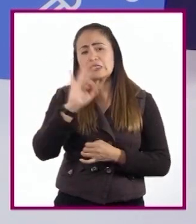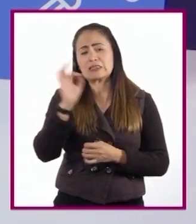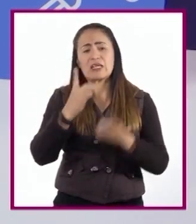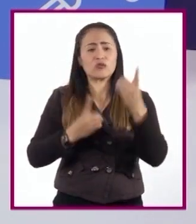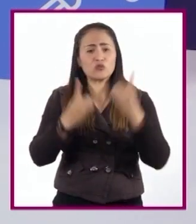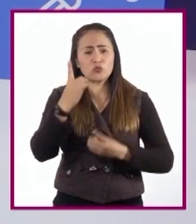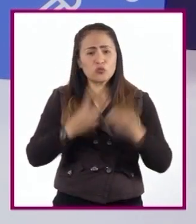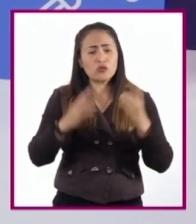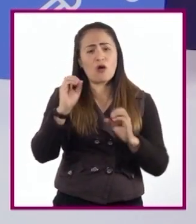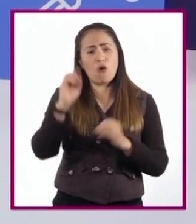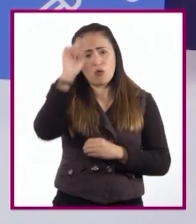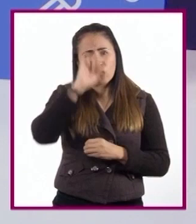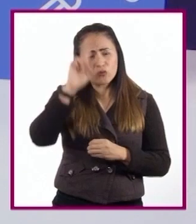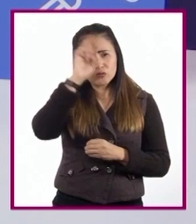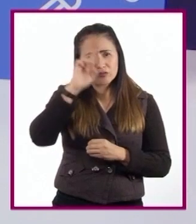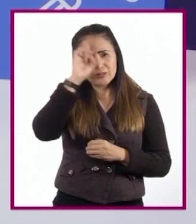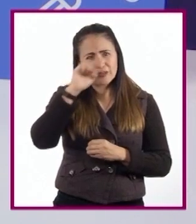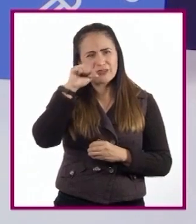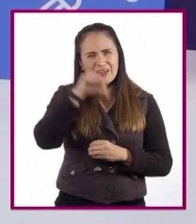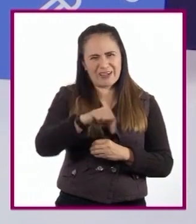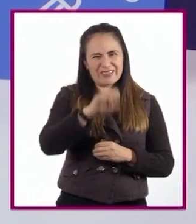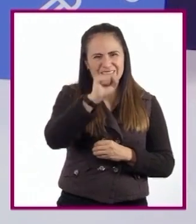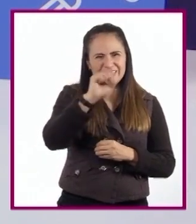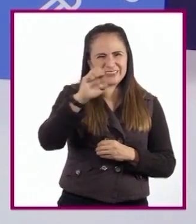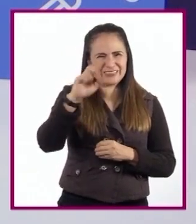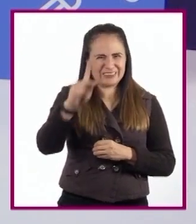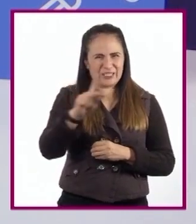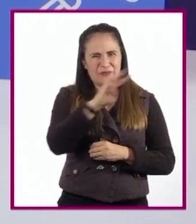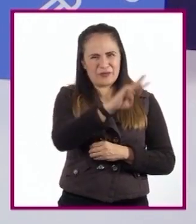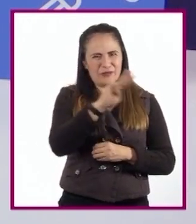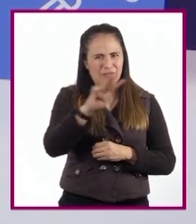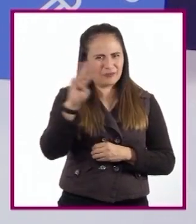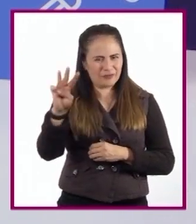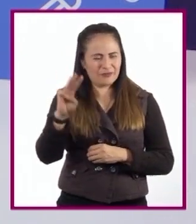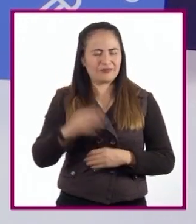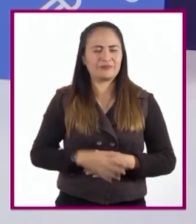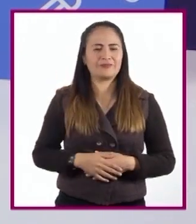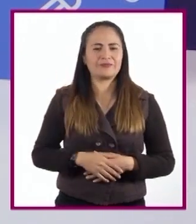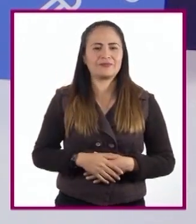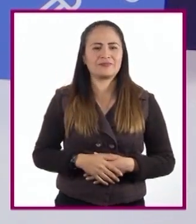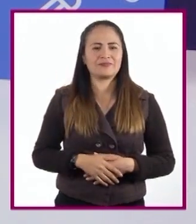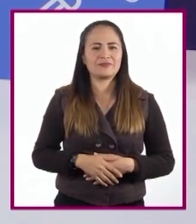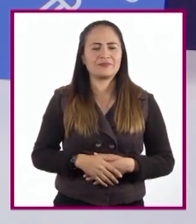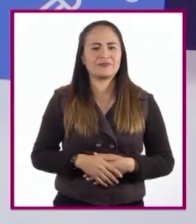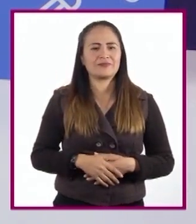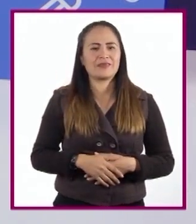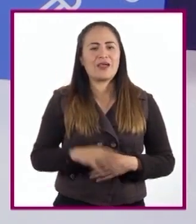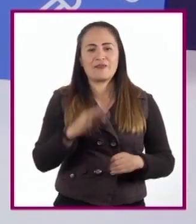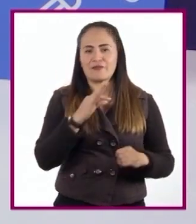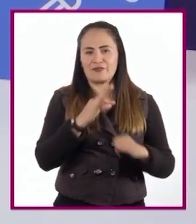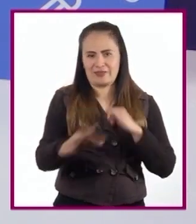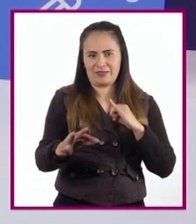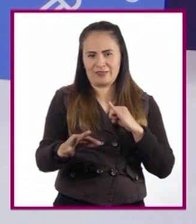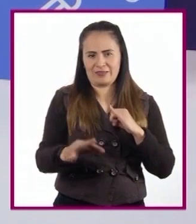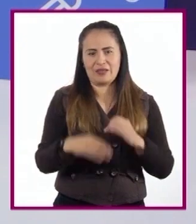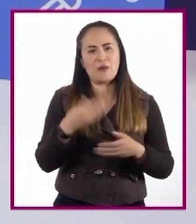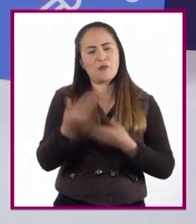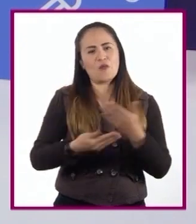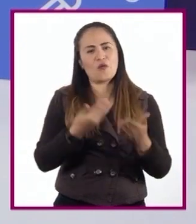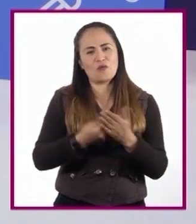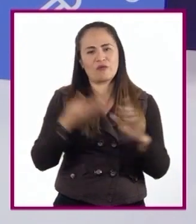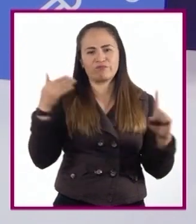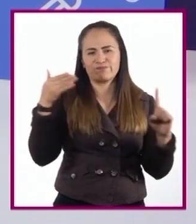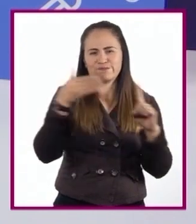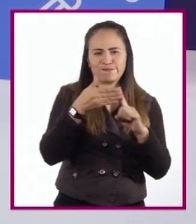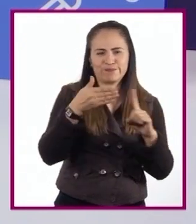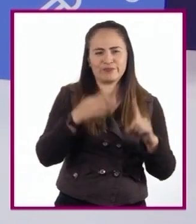sugerencias a través del portal de la Secretaría de Educación Pública. Para finalizar con esta sesión, les propongo un reto.